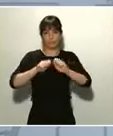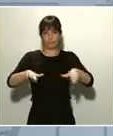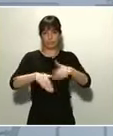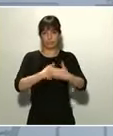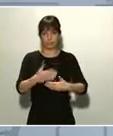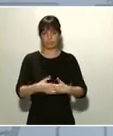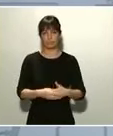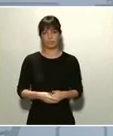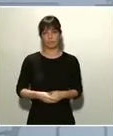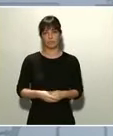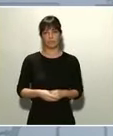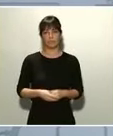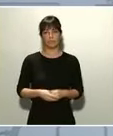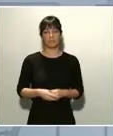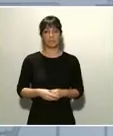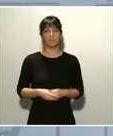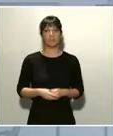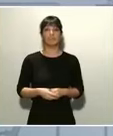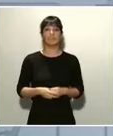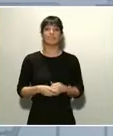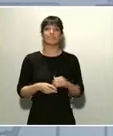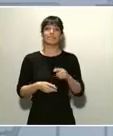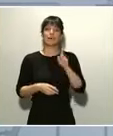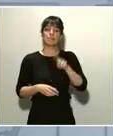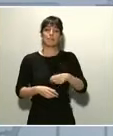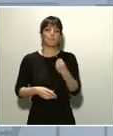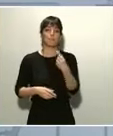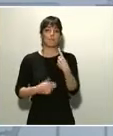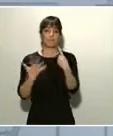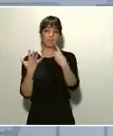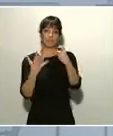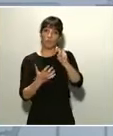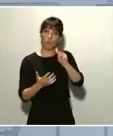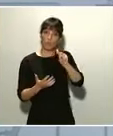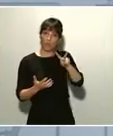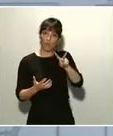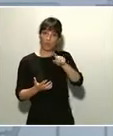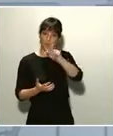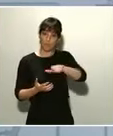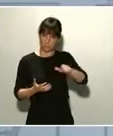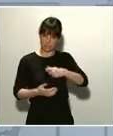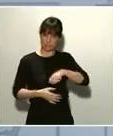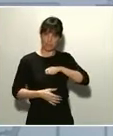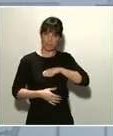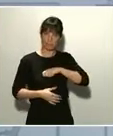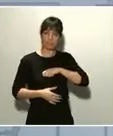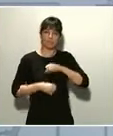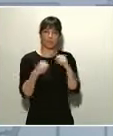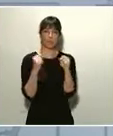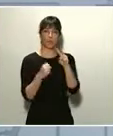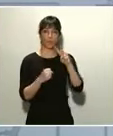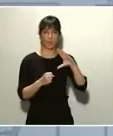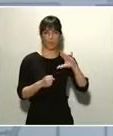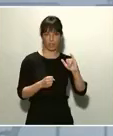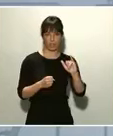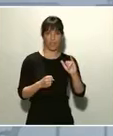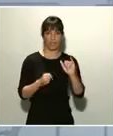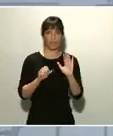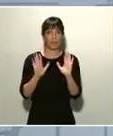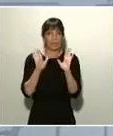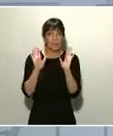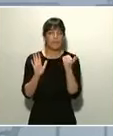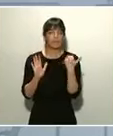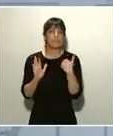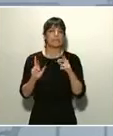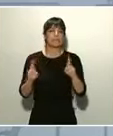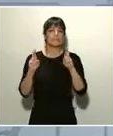Tenemos además 1.612 compatriotas en UCI y hemos alcanzado, esta es la gran esperanza, 2.640